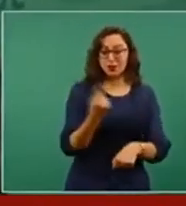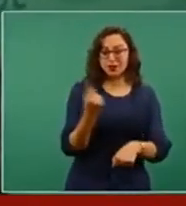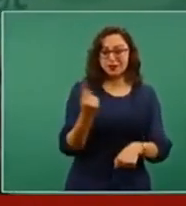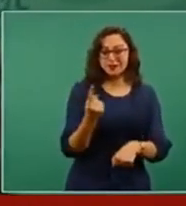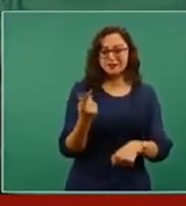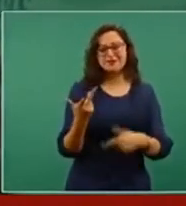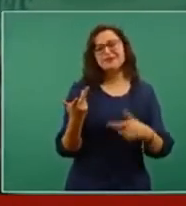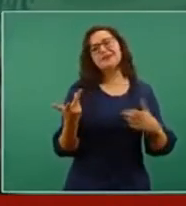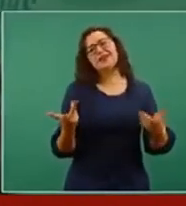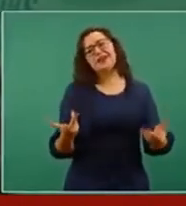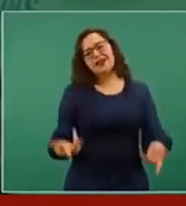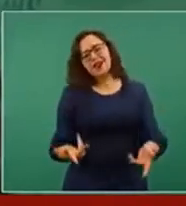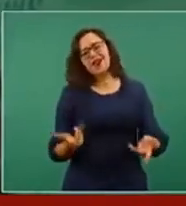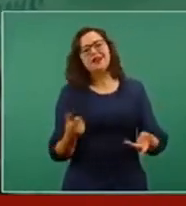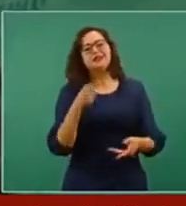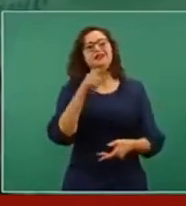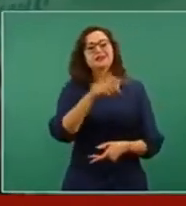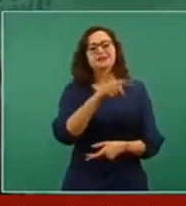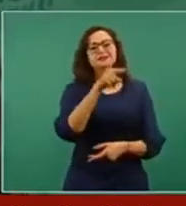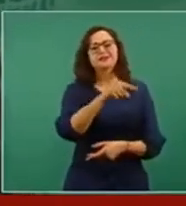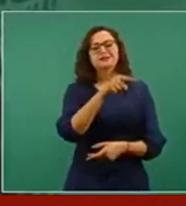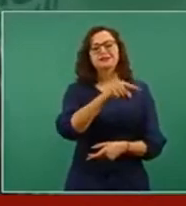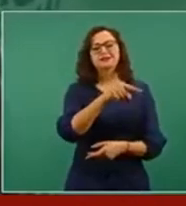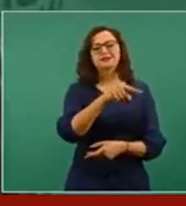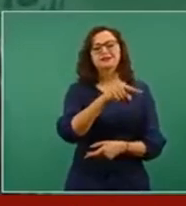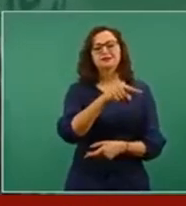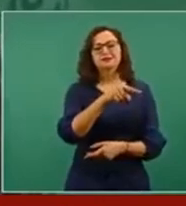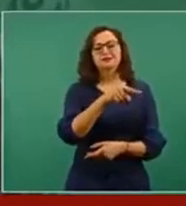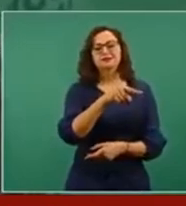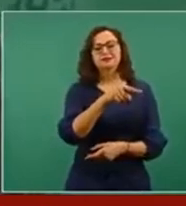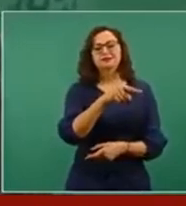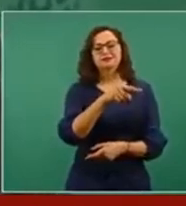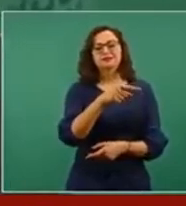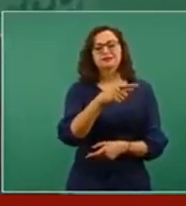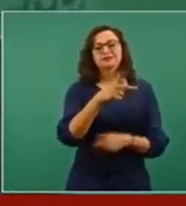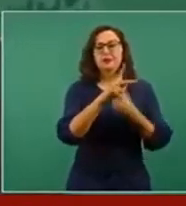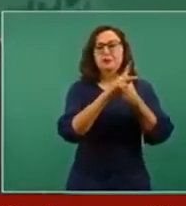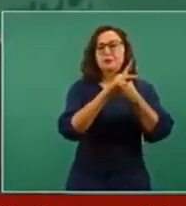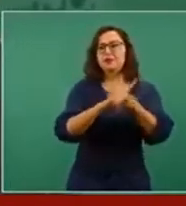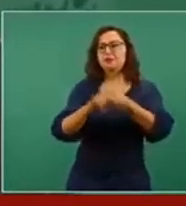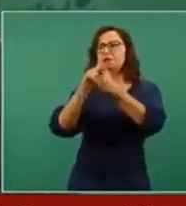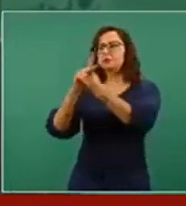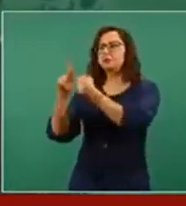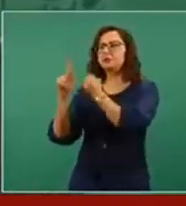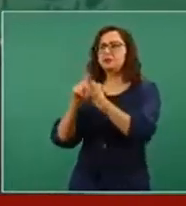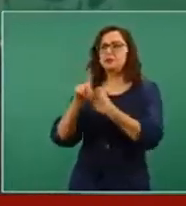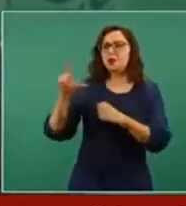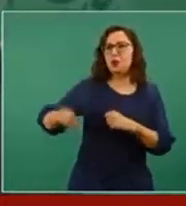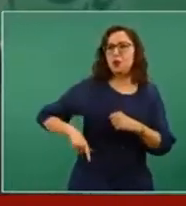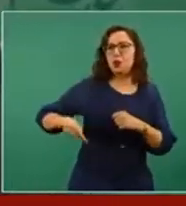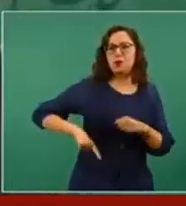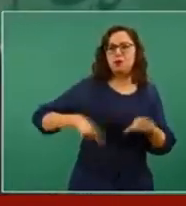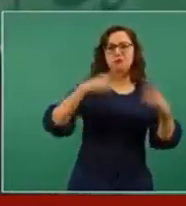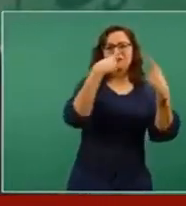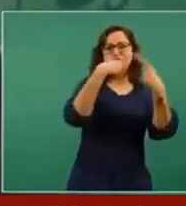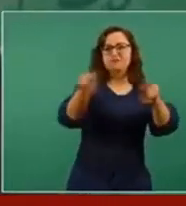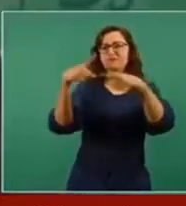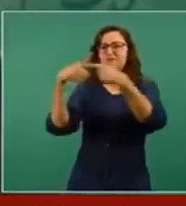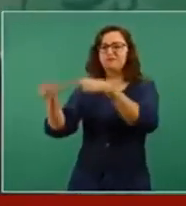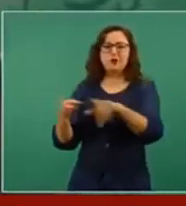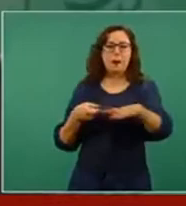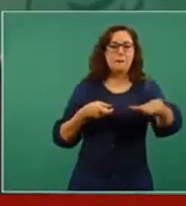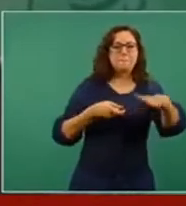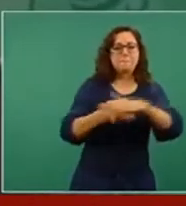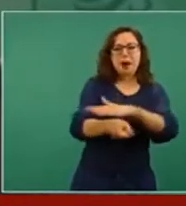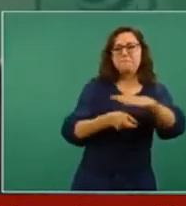en países y llevó a la cárcel